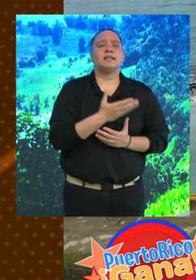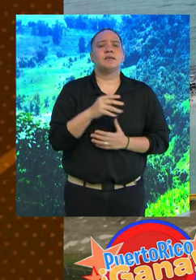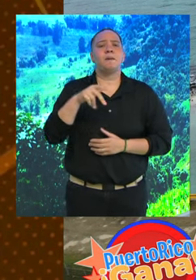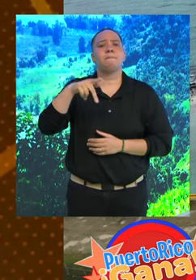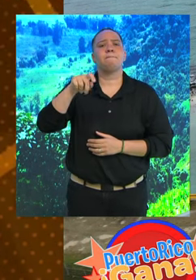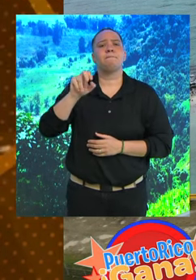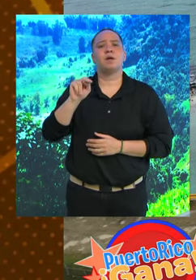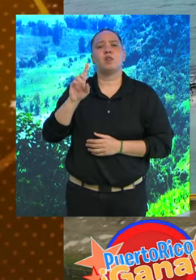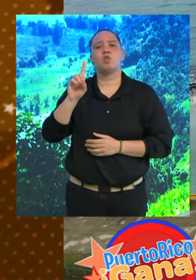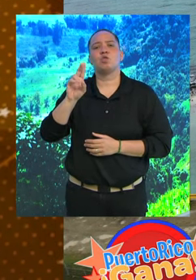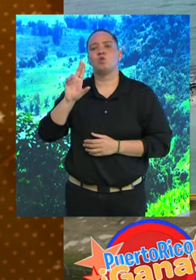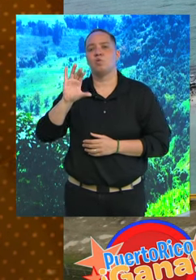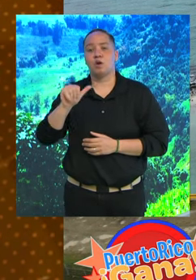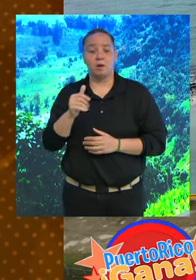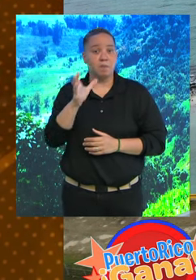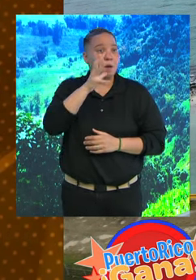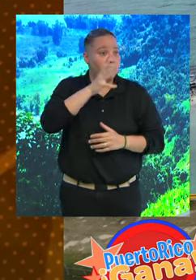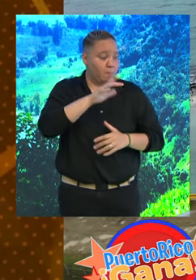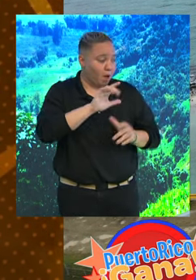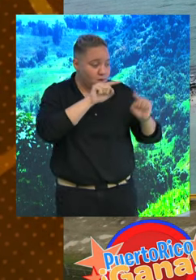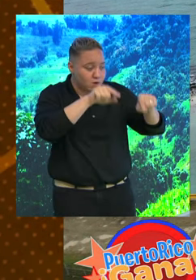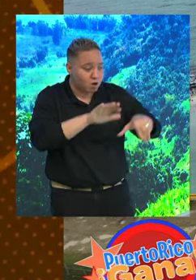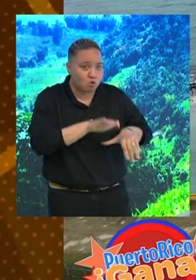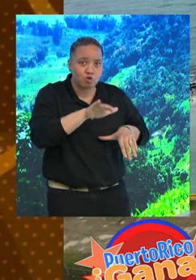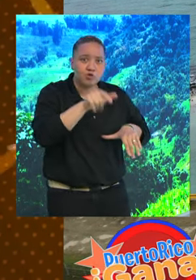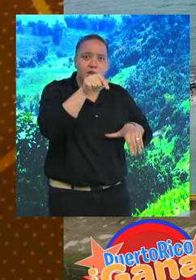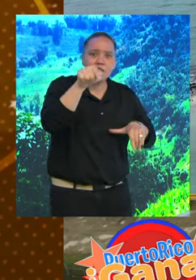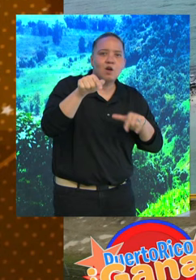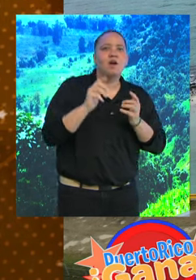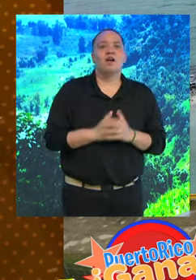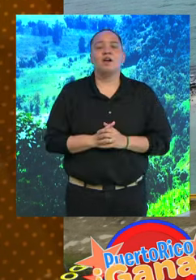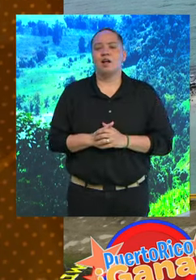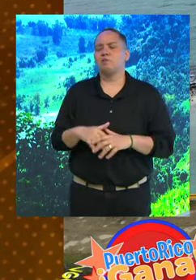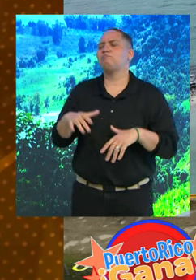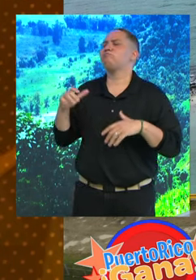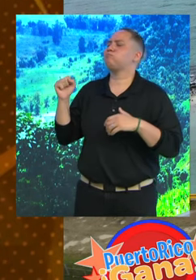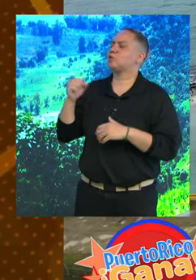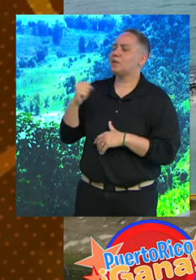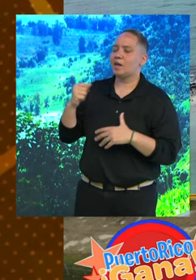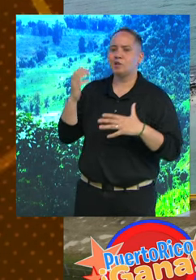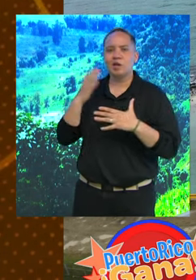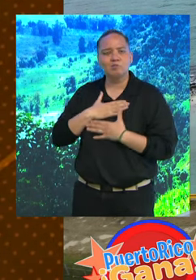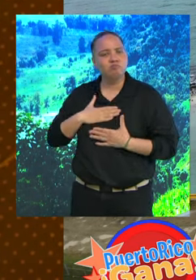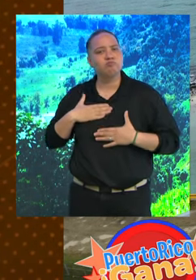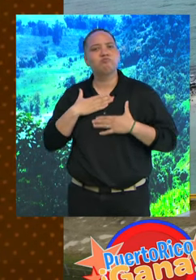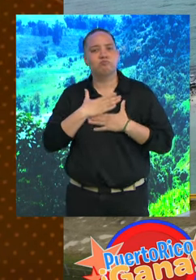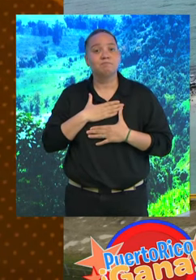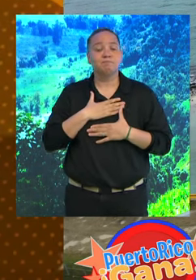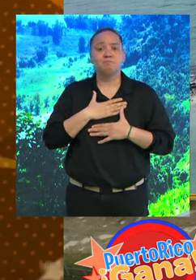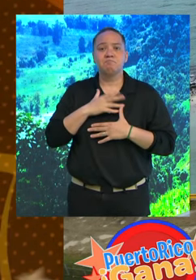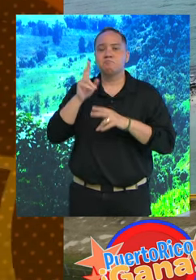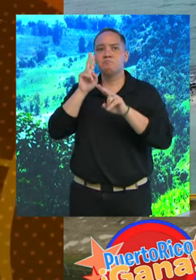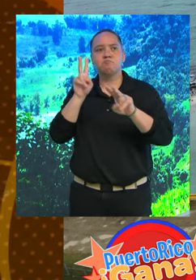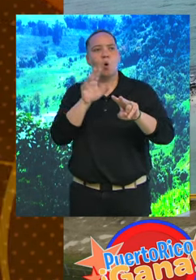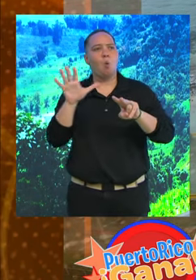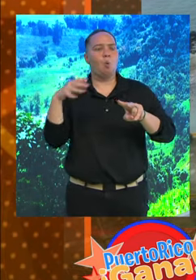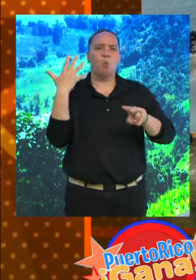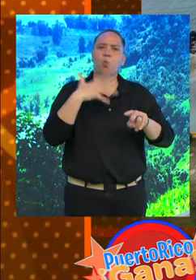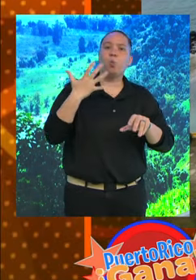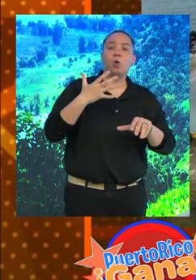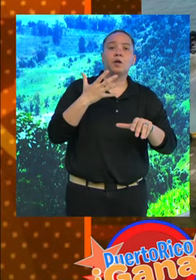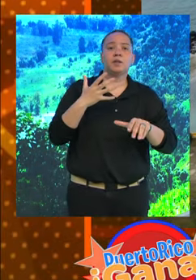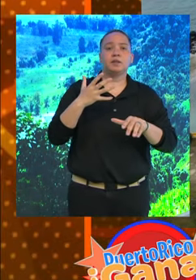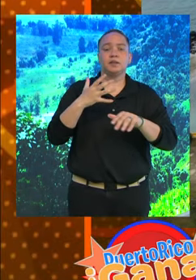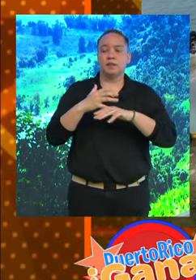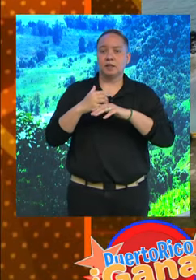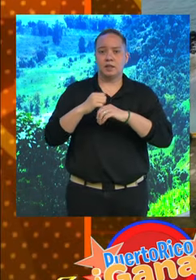Fanduca. Mi mamá me llevaba cuando chiquito a la Fanduca. Ay, pues se pasa muy bien, se disfruta mucho, una vista extraordinaria con sus